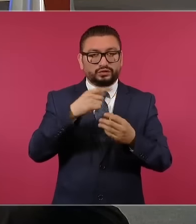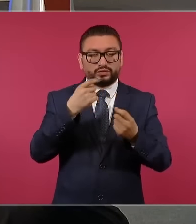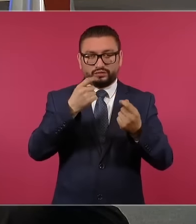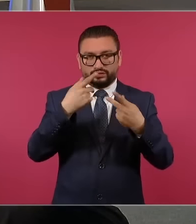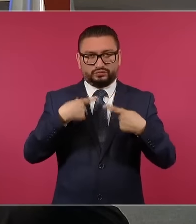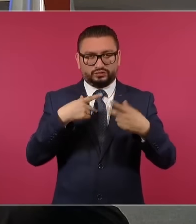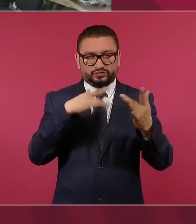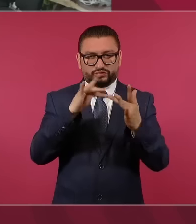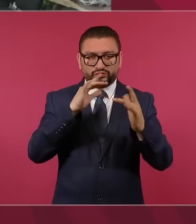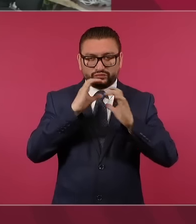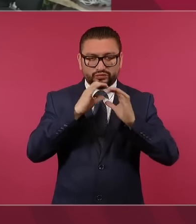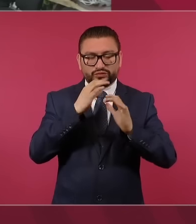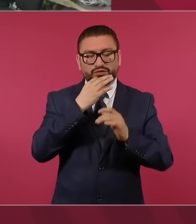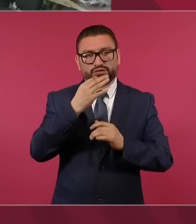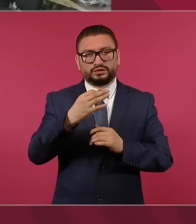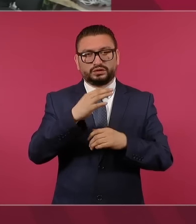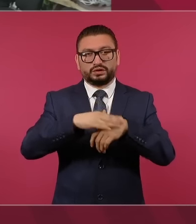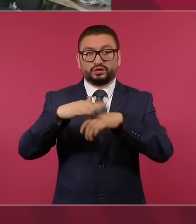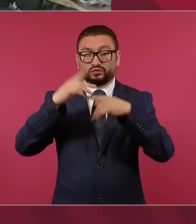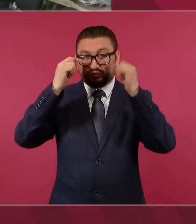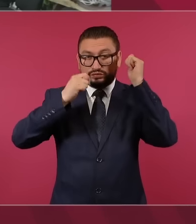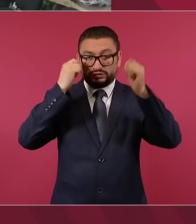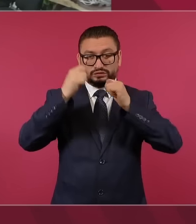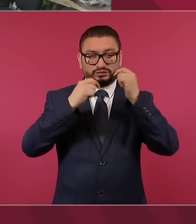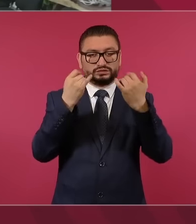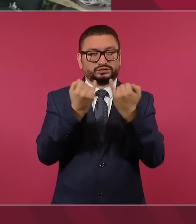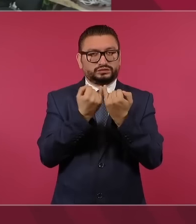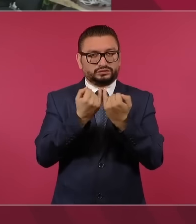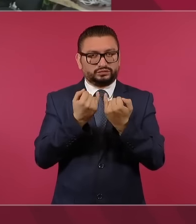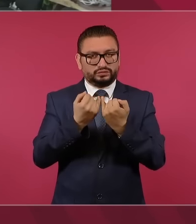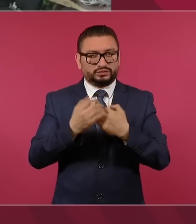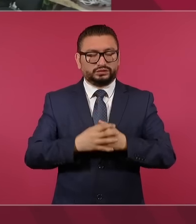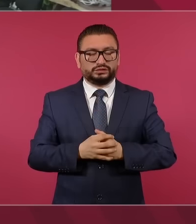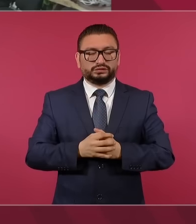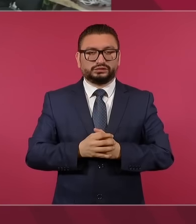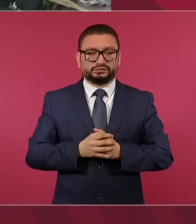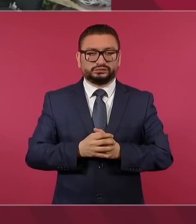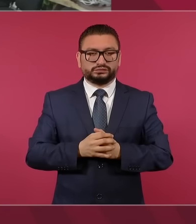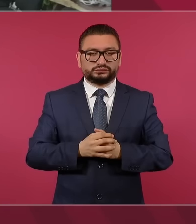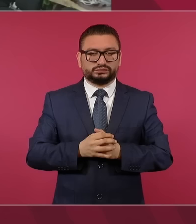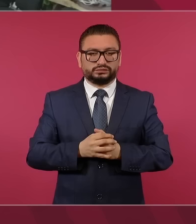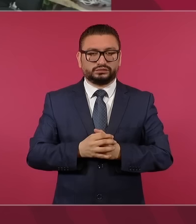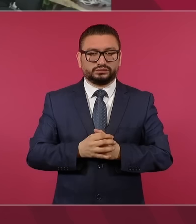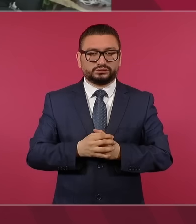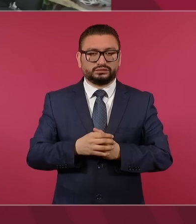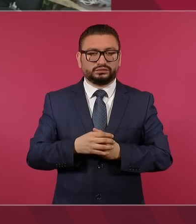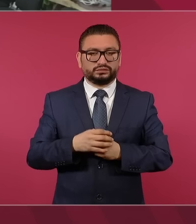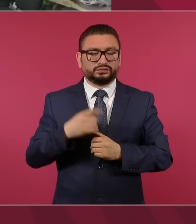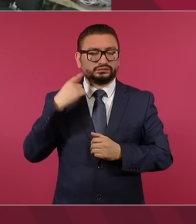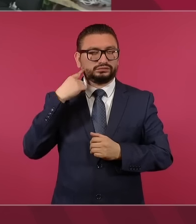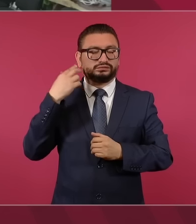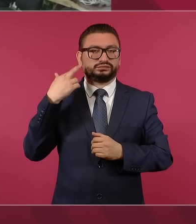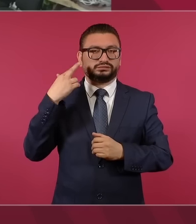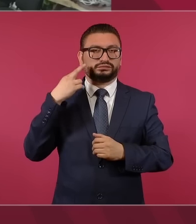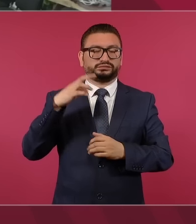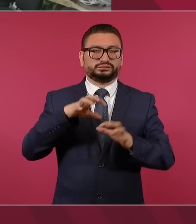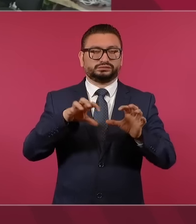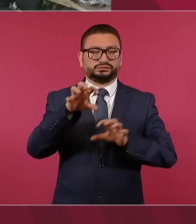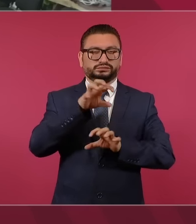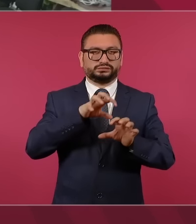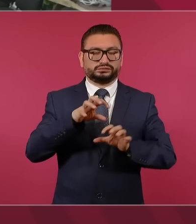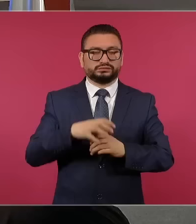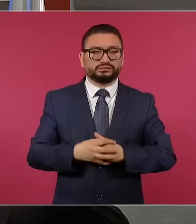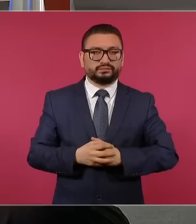con toda la gente, con todos los turistas que tenemos, 300, 200,000 turistas en el Estado, todos los que están en el